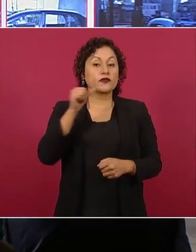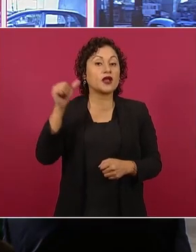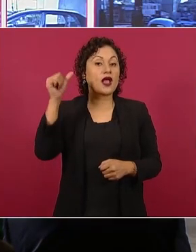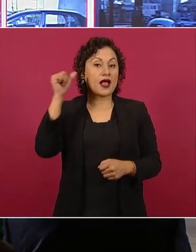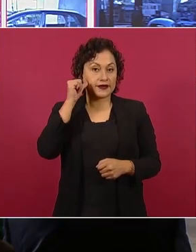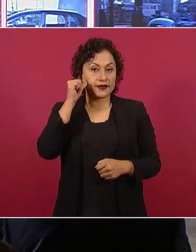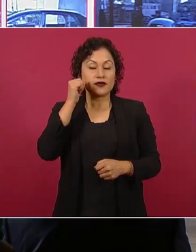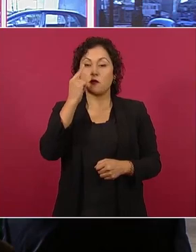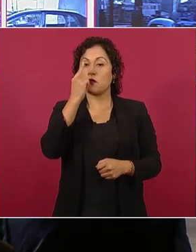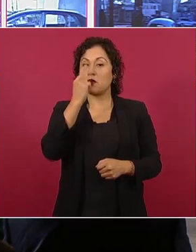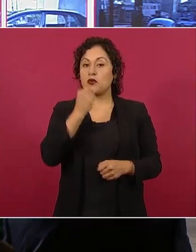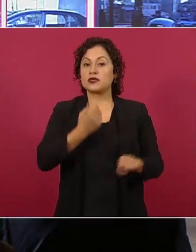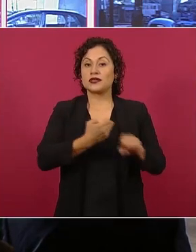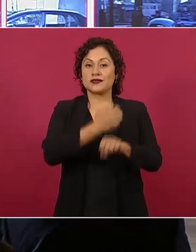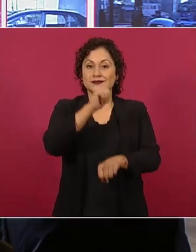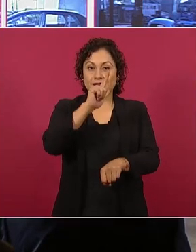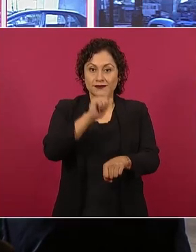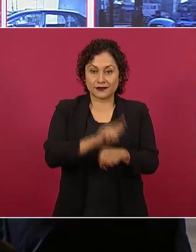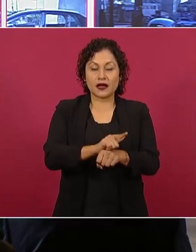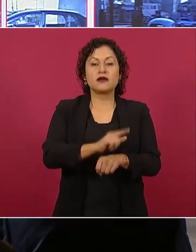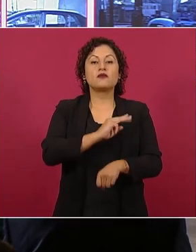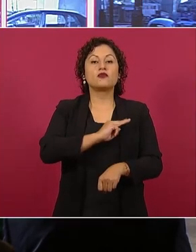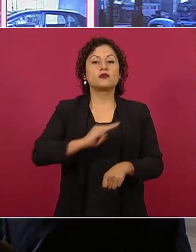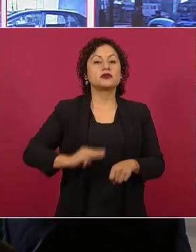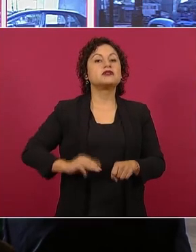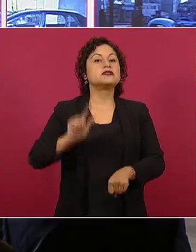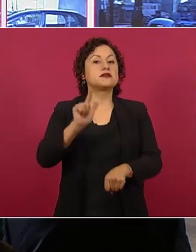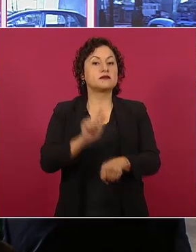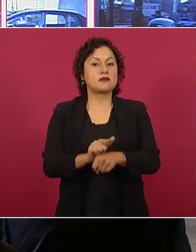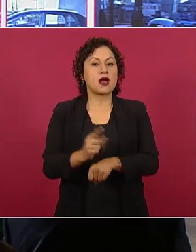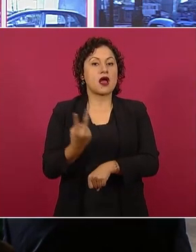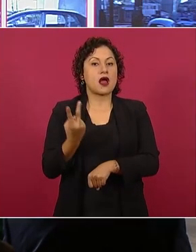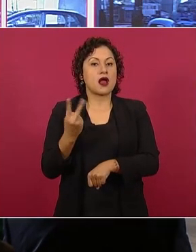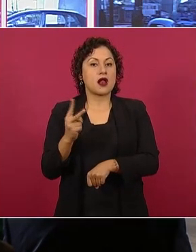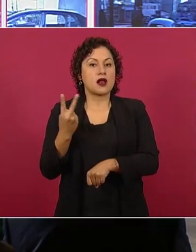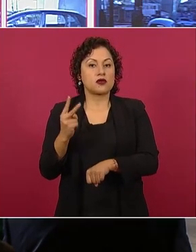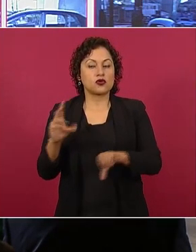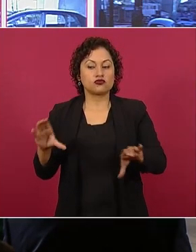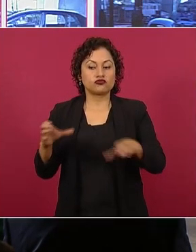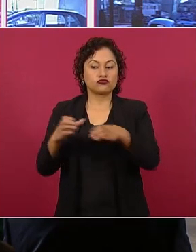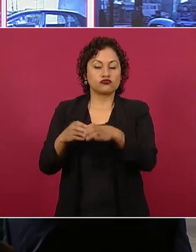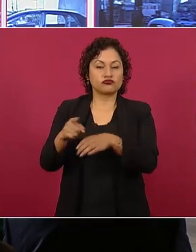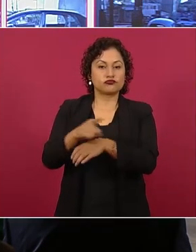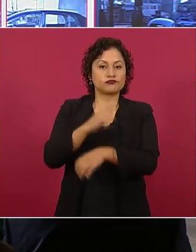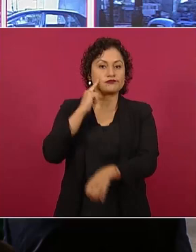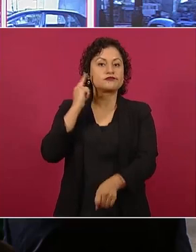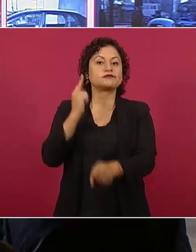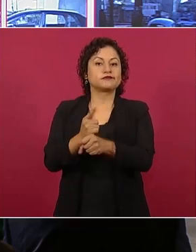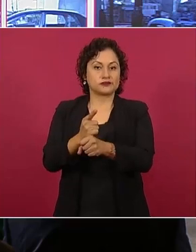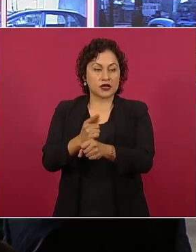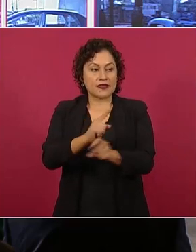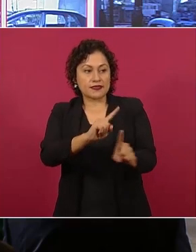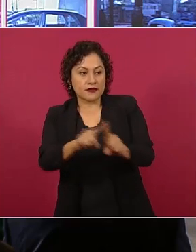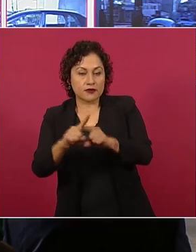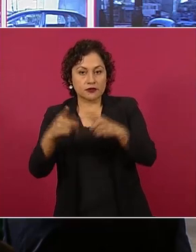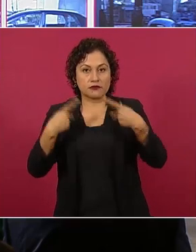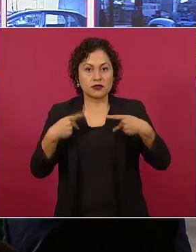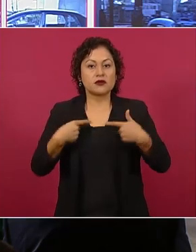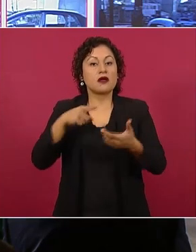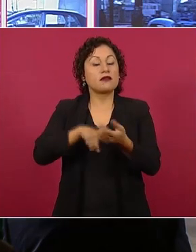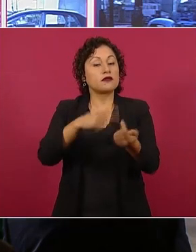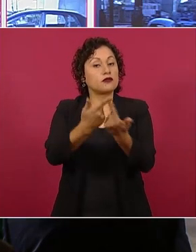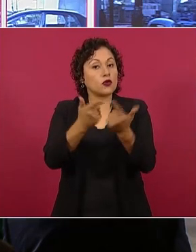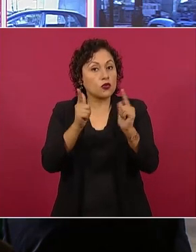a 10 personas vinculados a estos eventos delictivos. En todo momento,